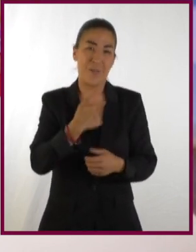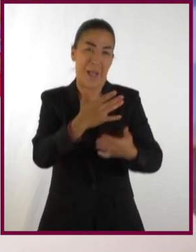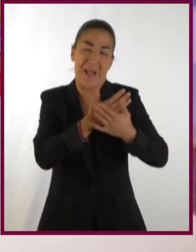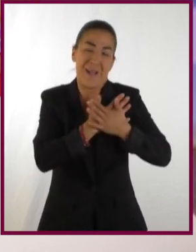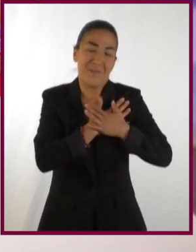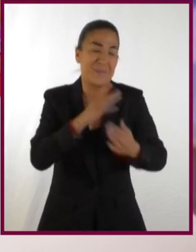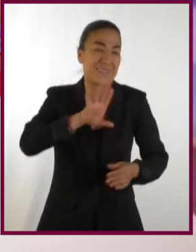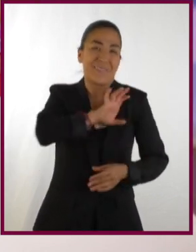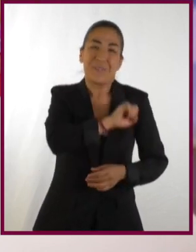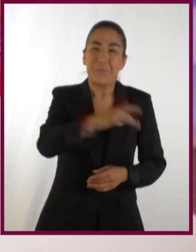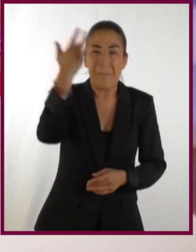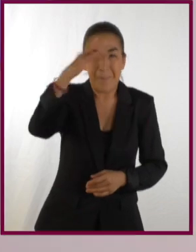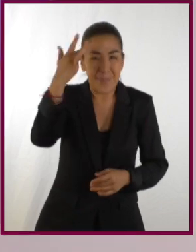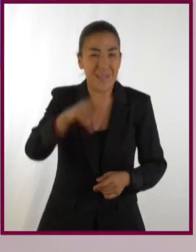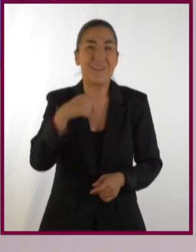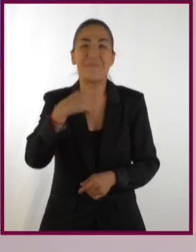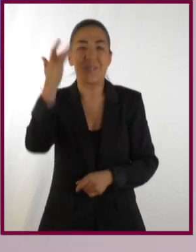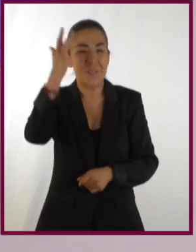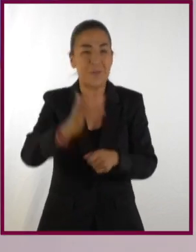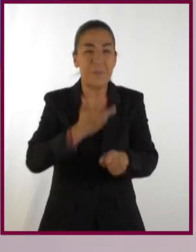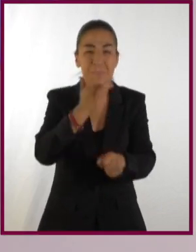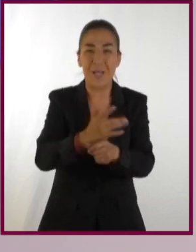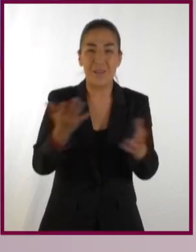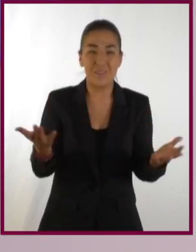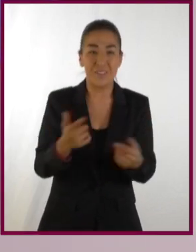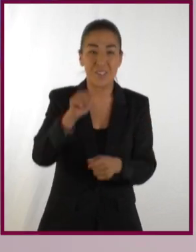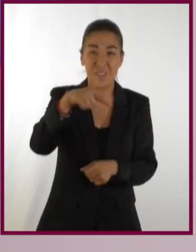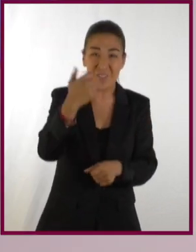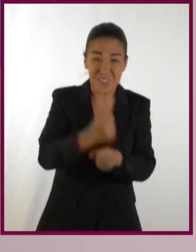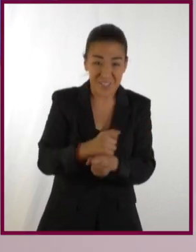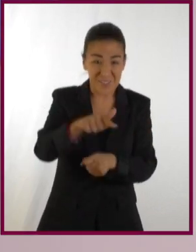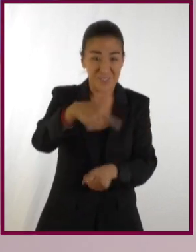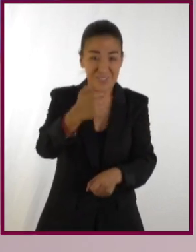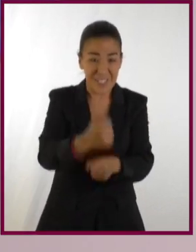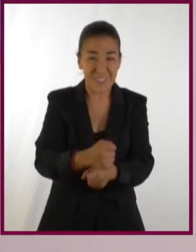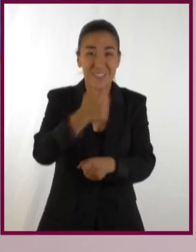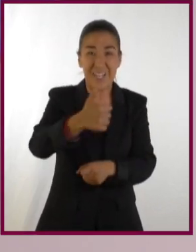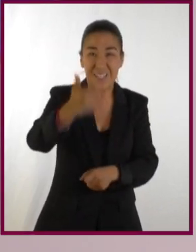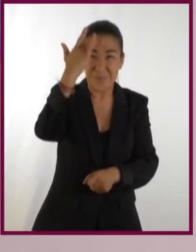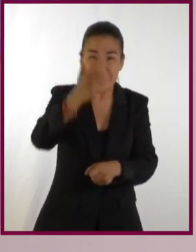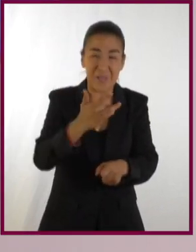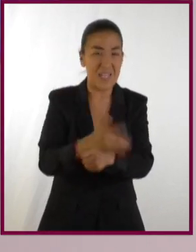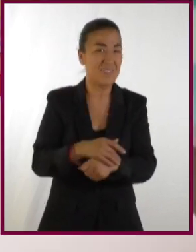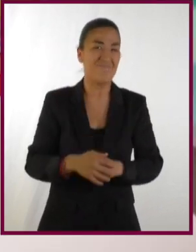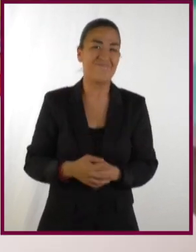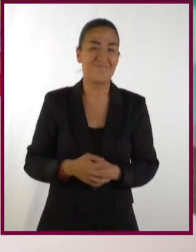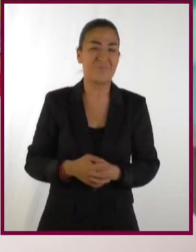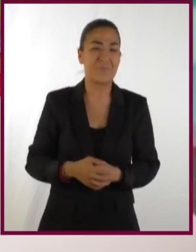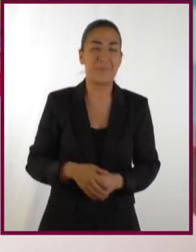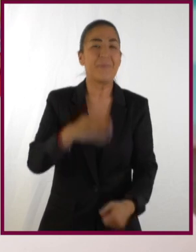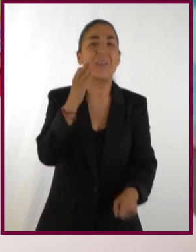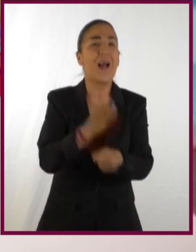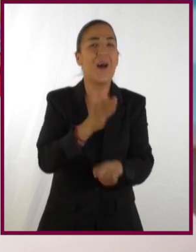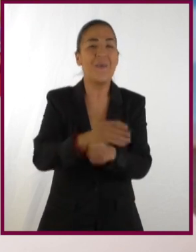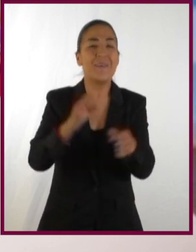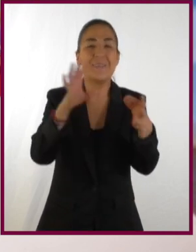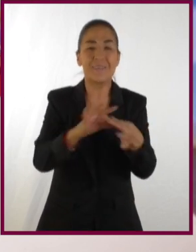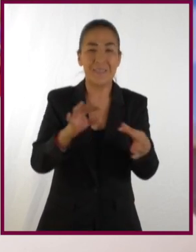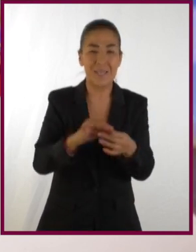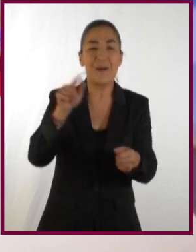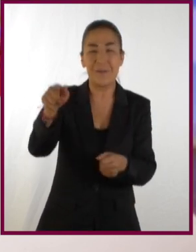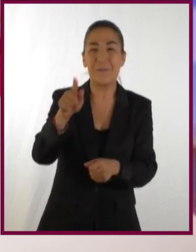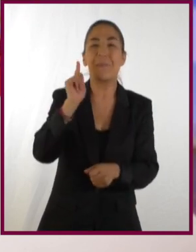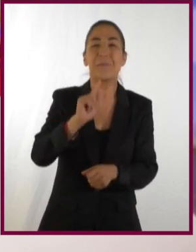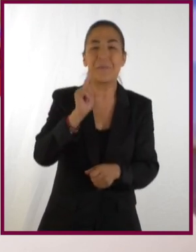¿Te imaginas? O sea, yo amo mis pasteles cumpleañeros y comer uno cada 12 años, pues no. Bueno, en lo que